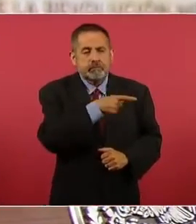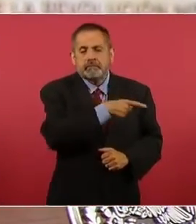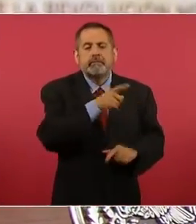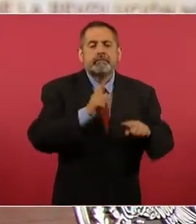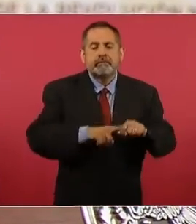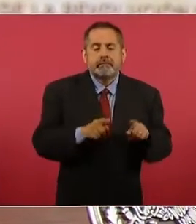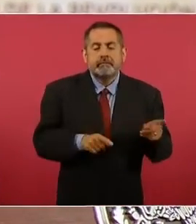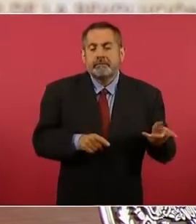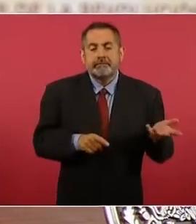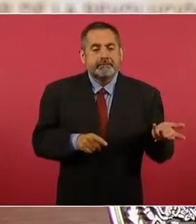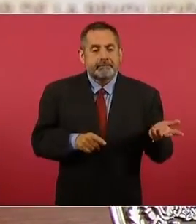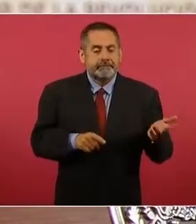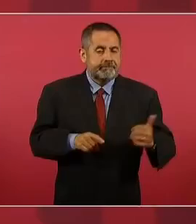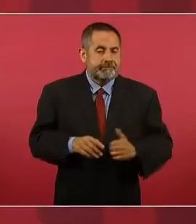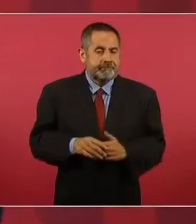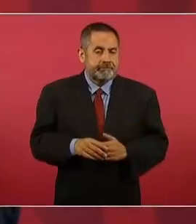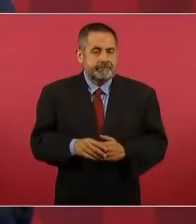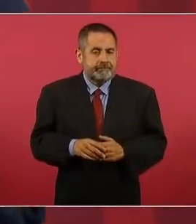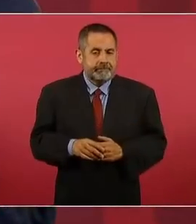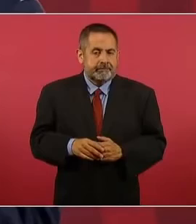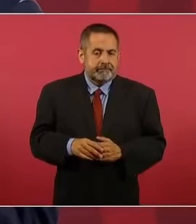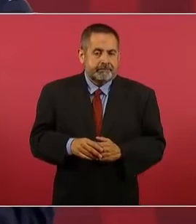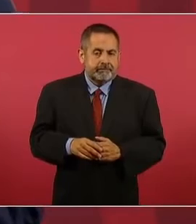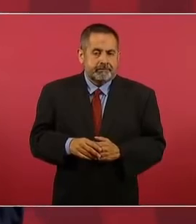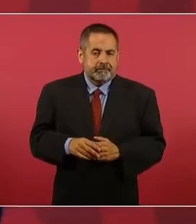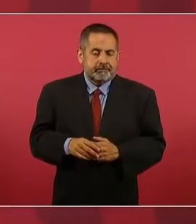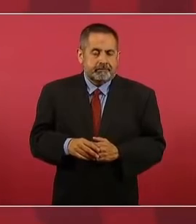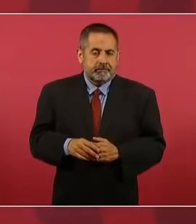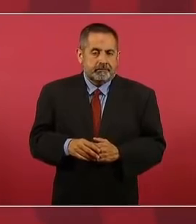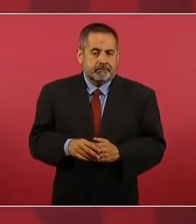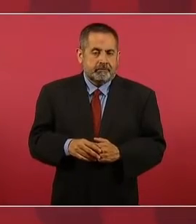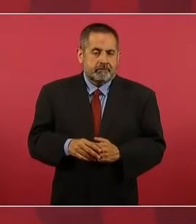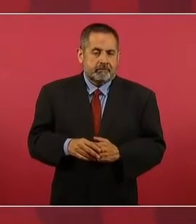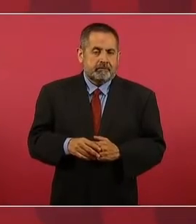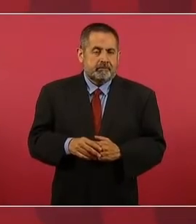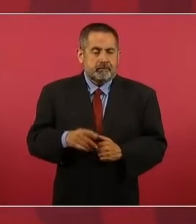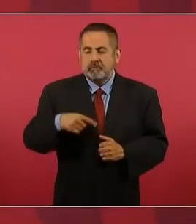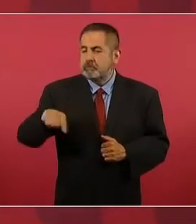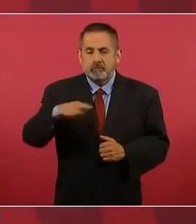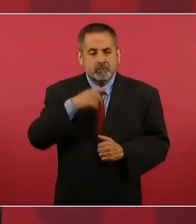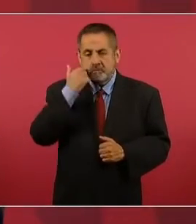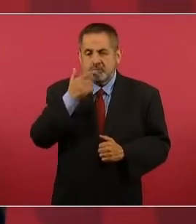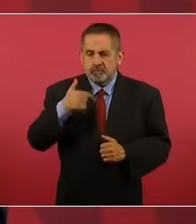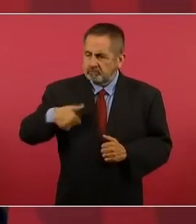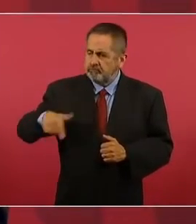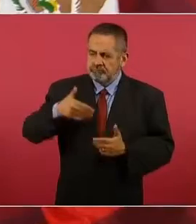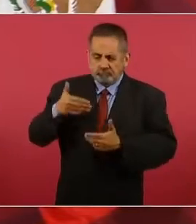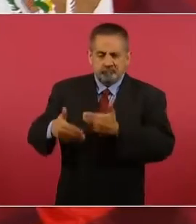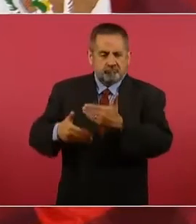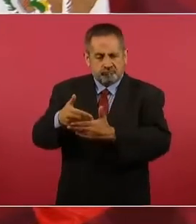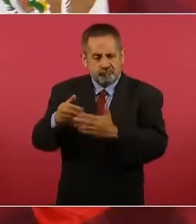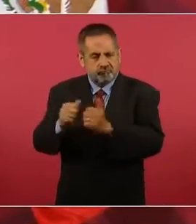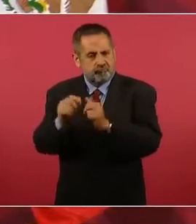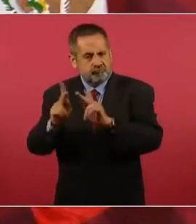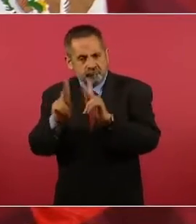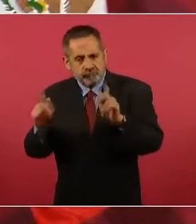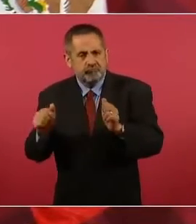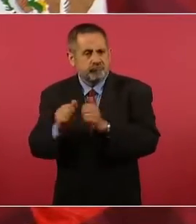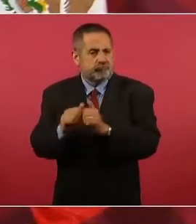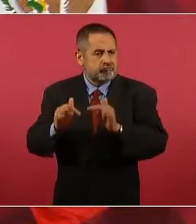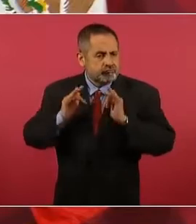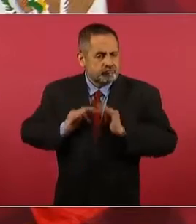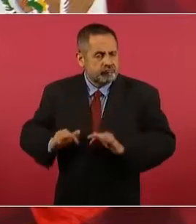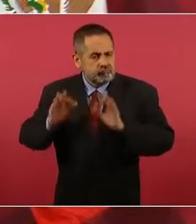avancemos y se garantice la paz y la tranquilidad